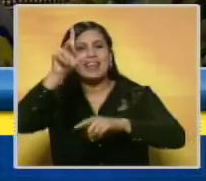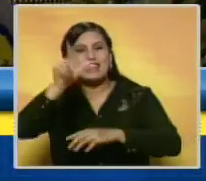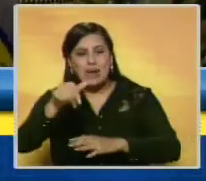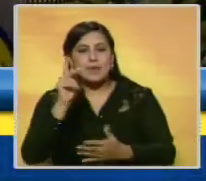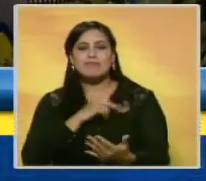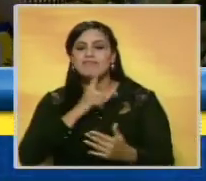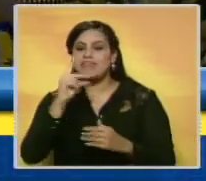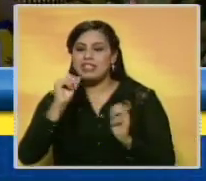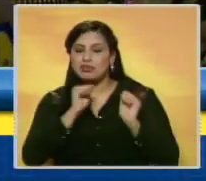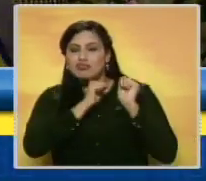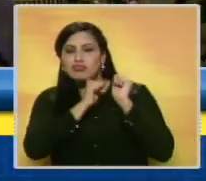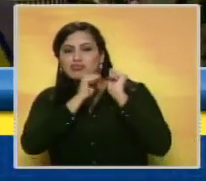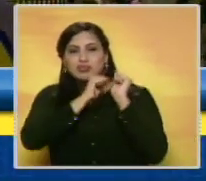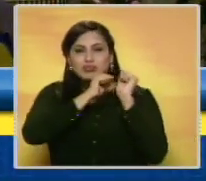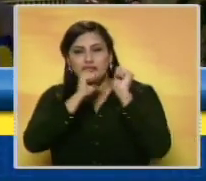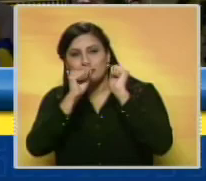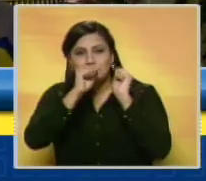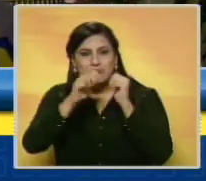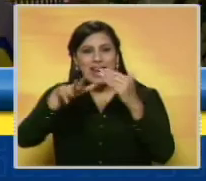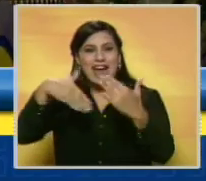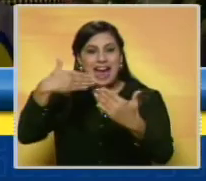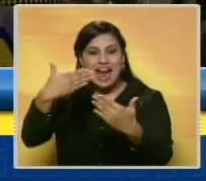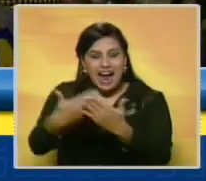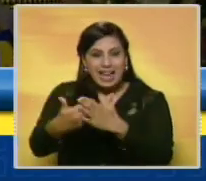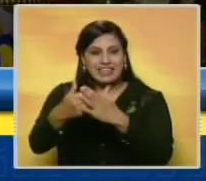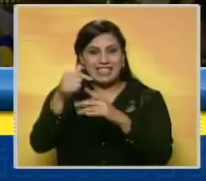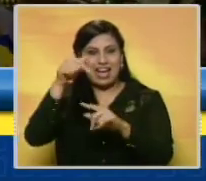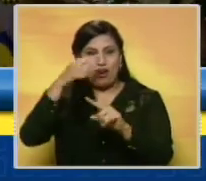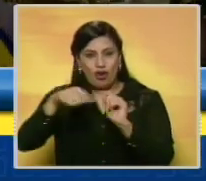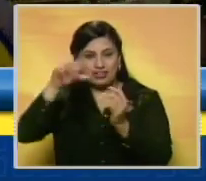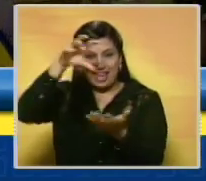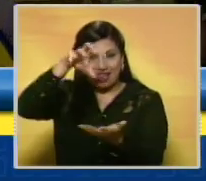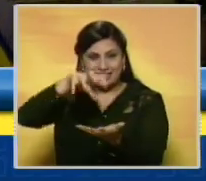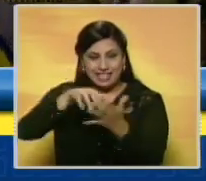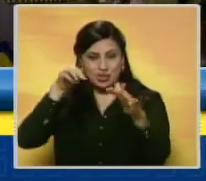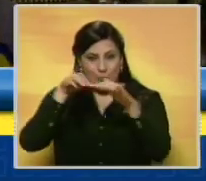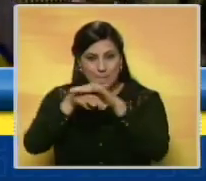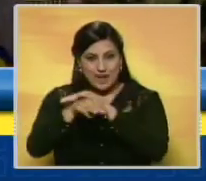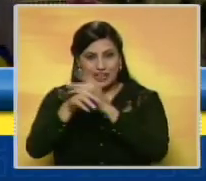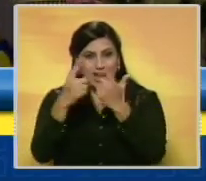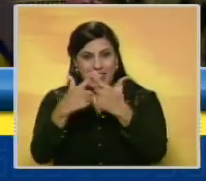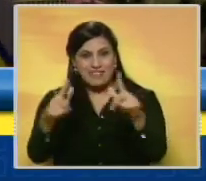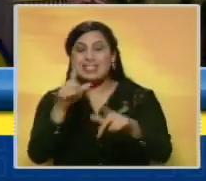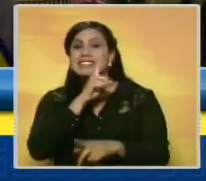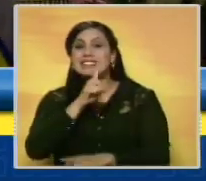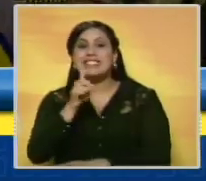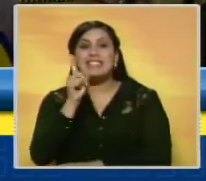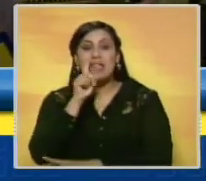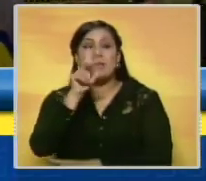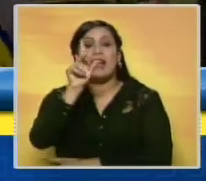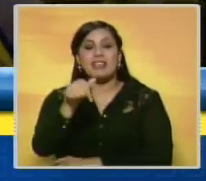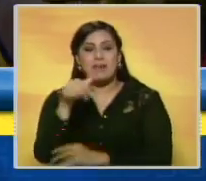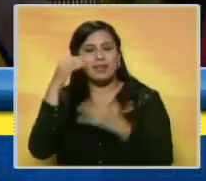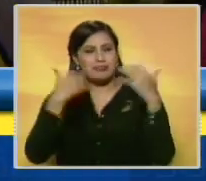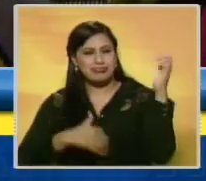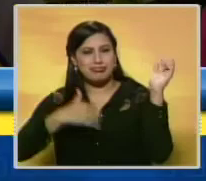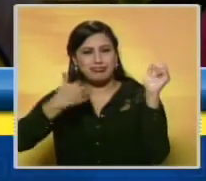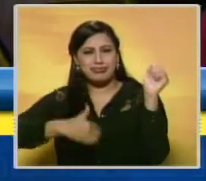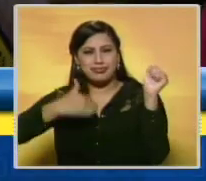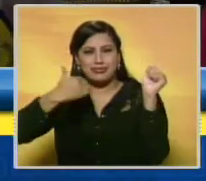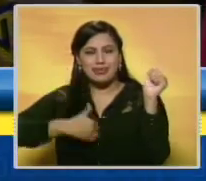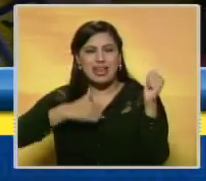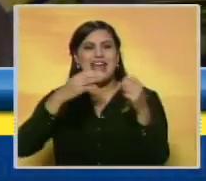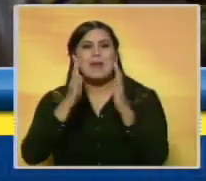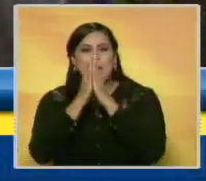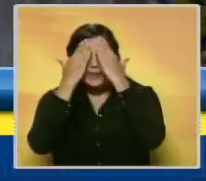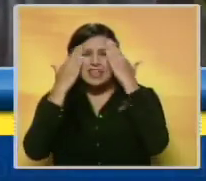partimos desde la estación Alto de la Banega hasta acá, la estación Libertador, donde estamos dándole una serenata a la